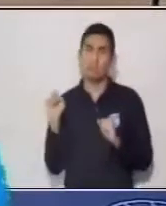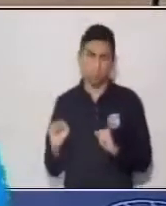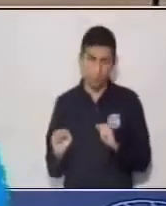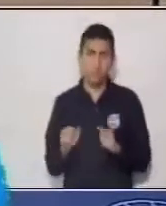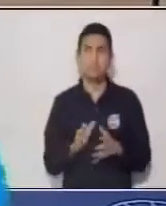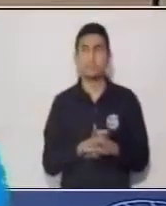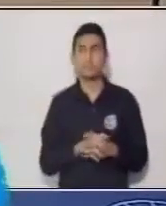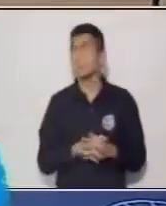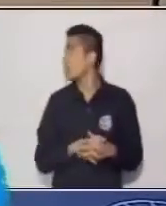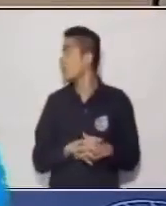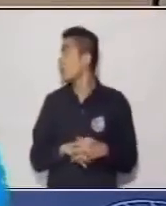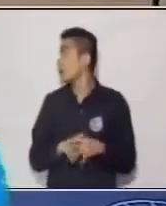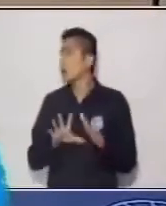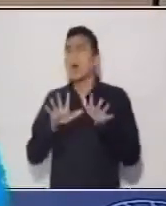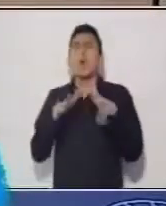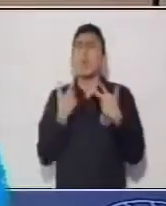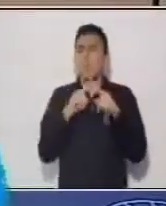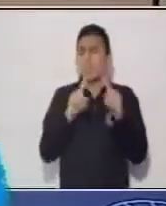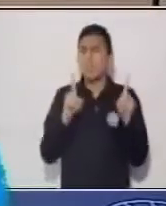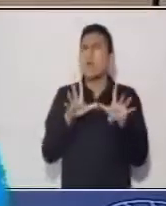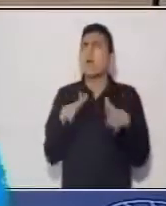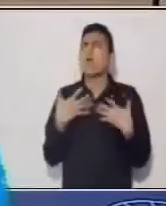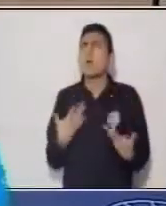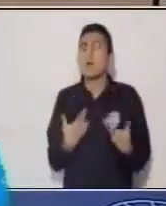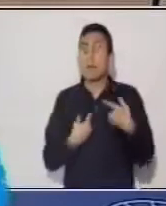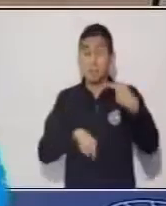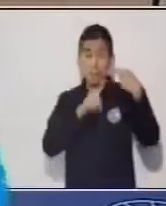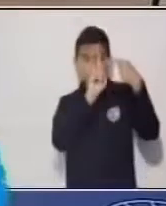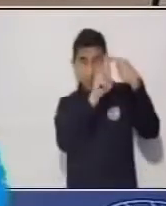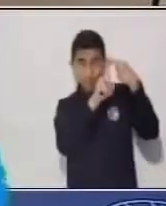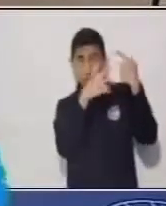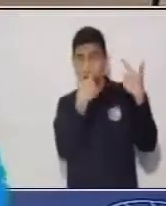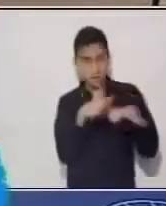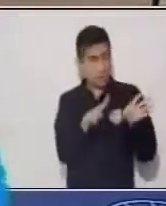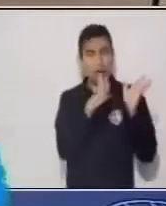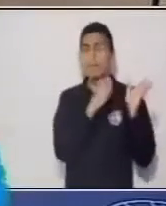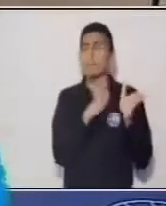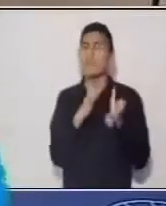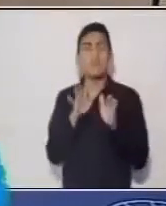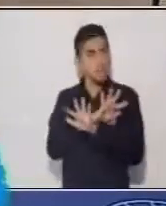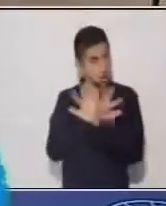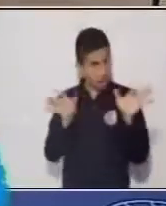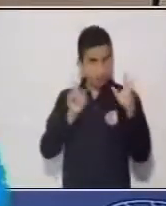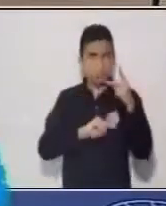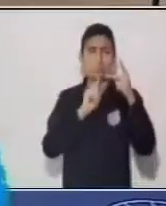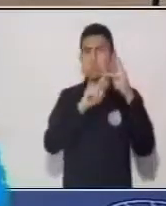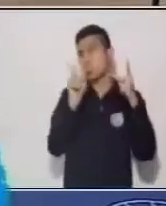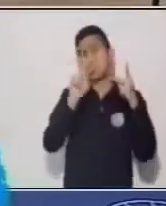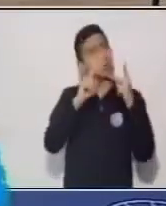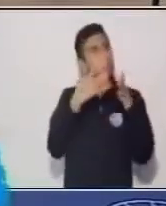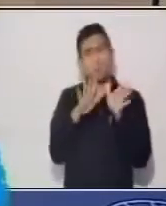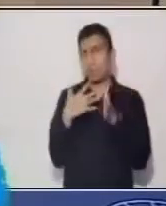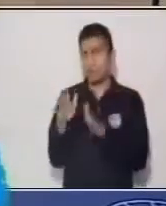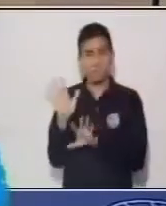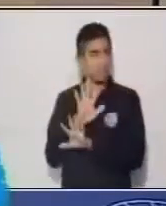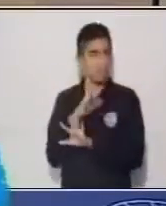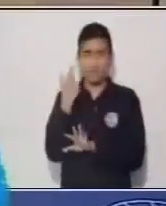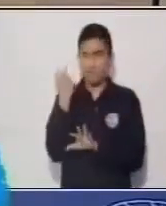¿Cuál es la diferencia de estos dos? Sencillamente que uno está planificado y otro no está planificado.